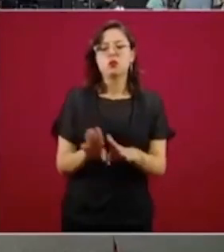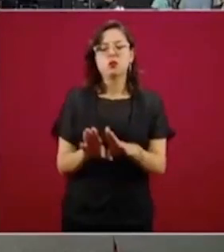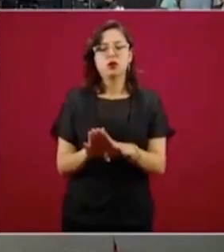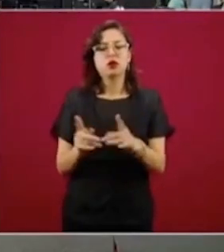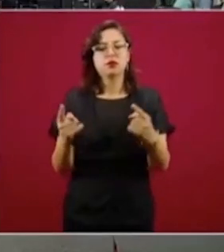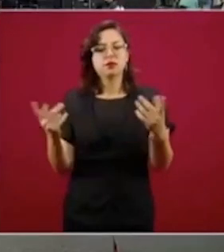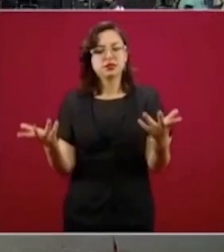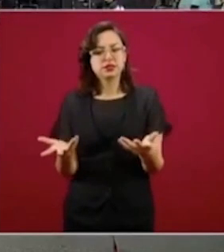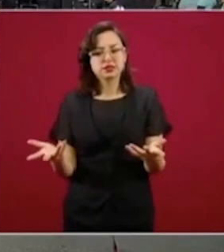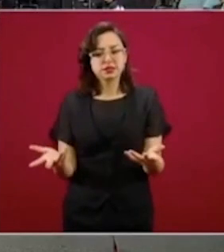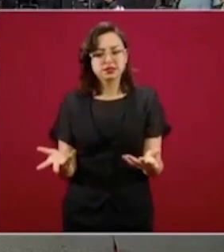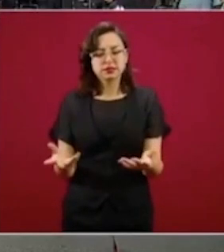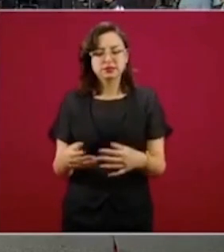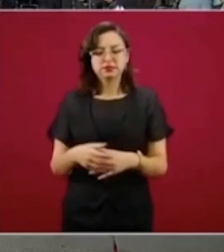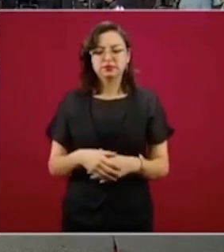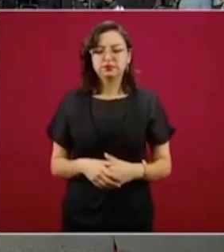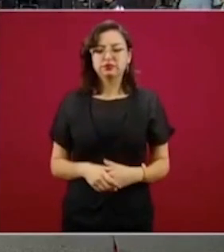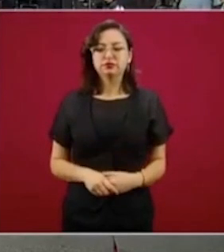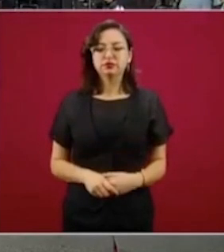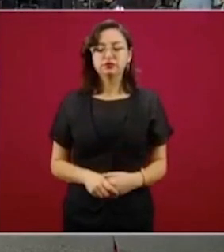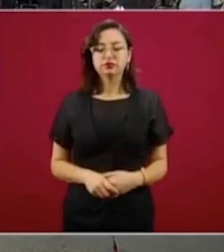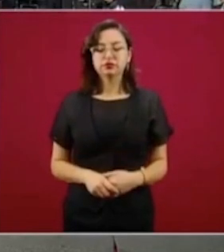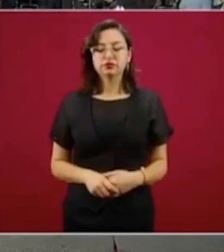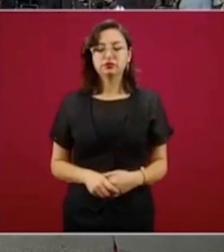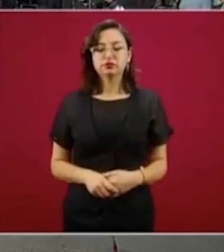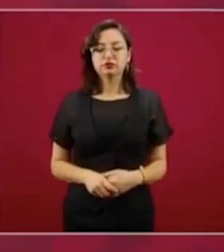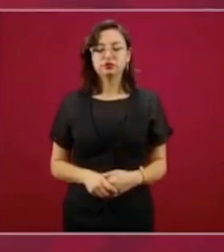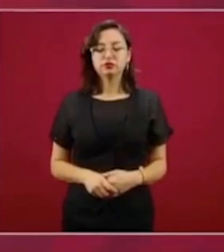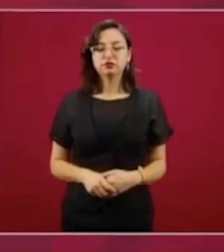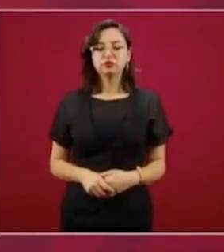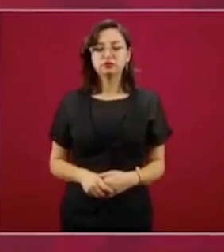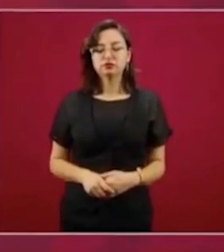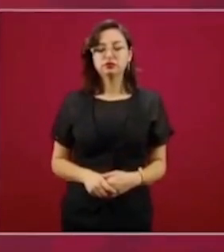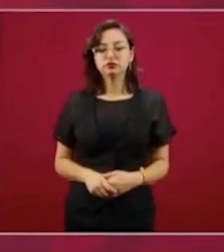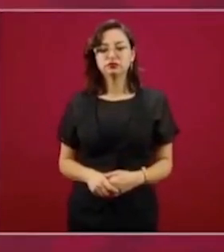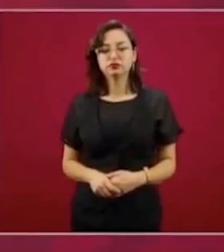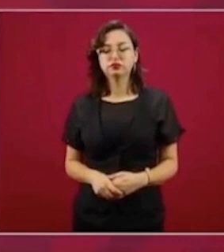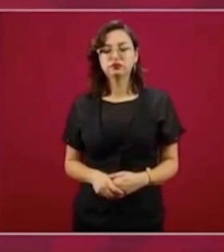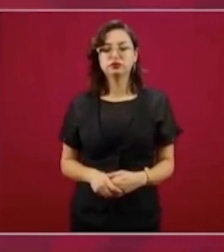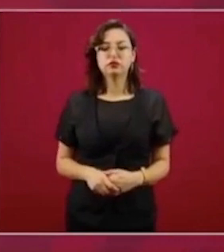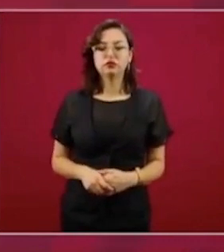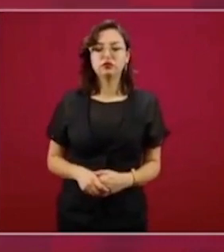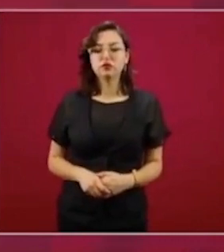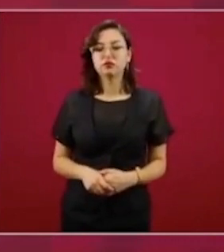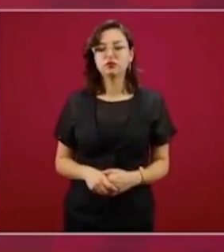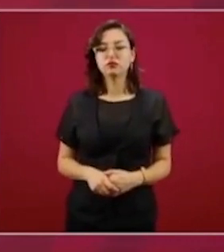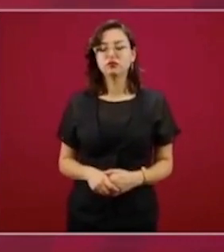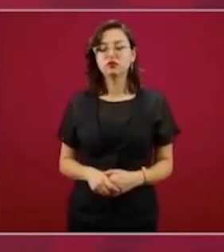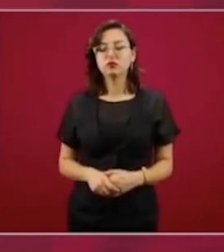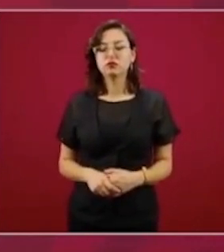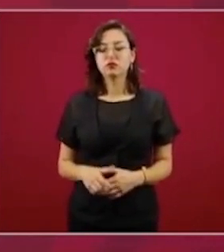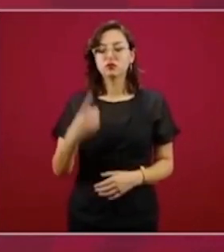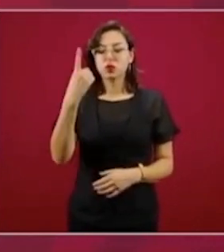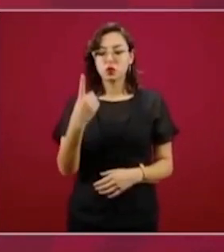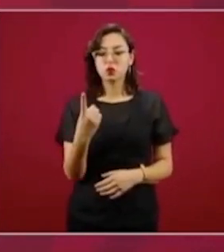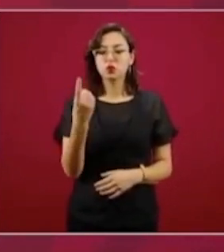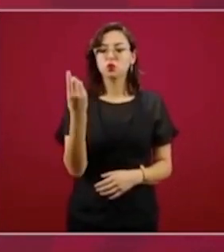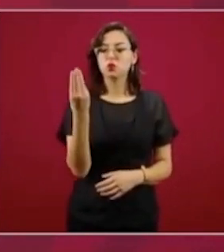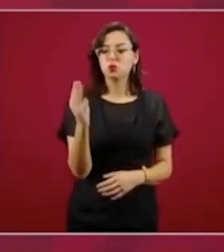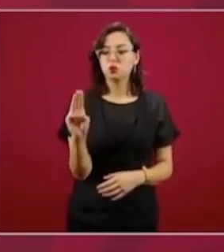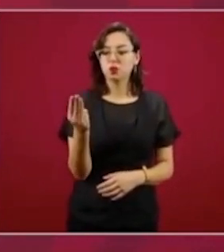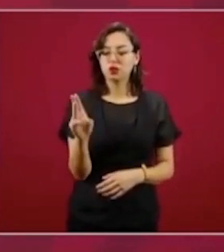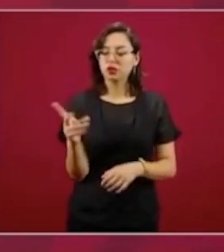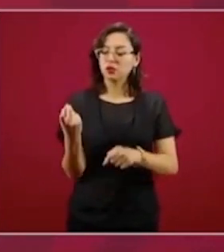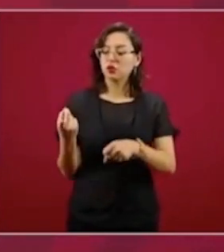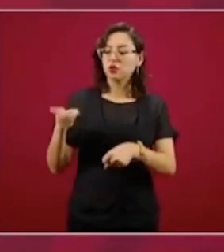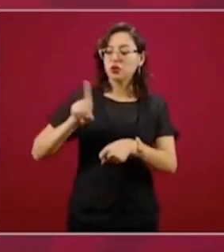Se va a fijar una postura el día 1º de mayo, día